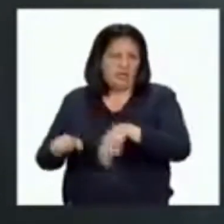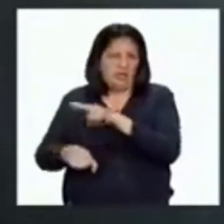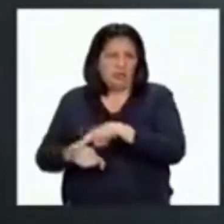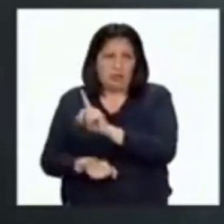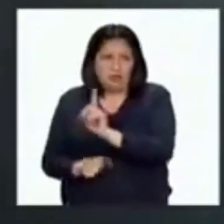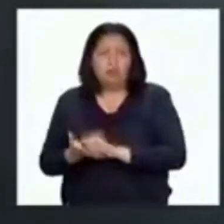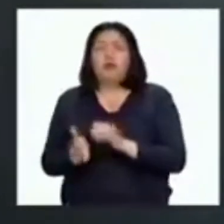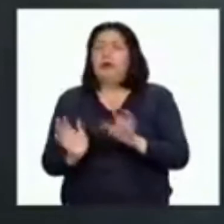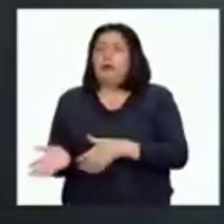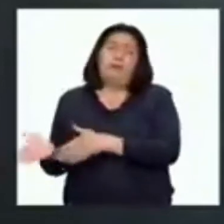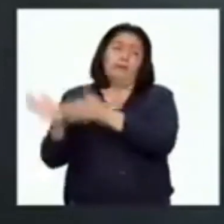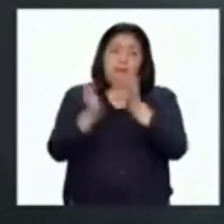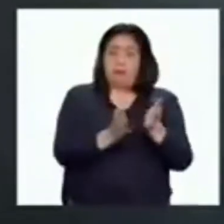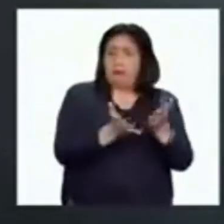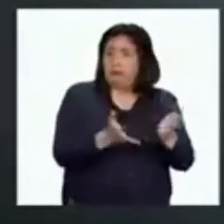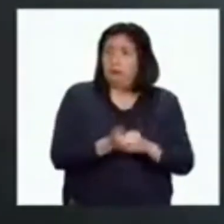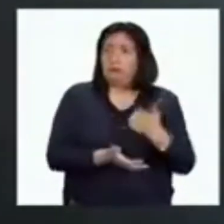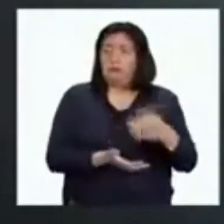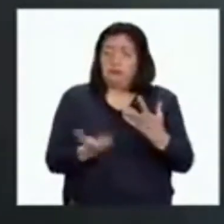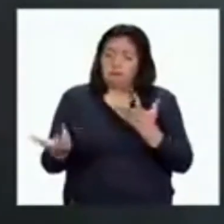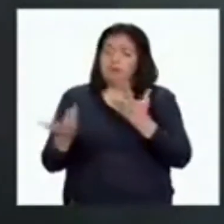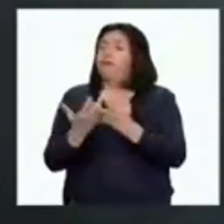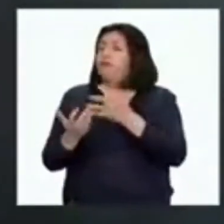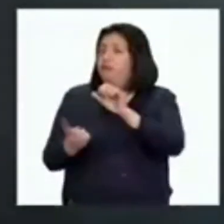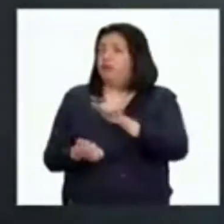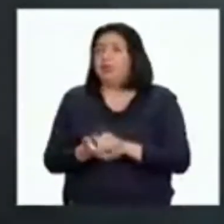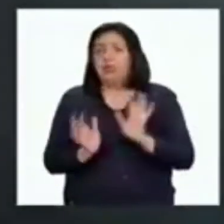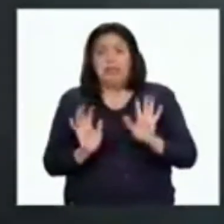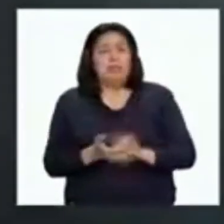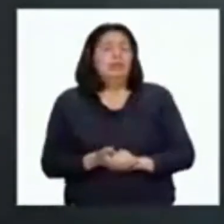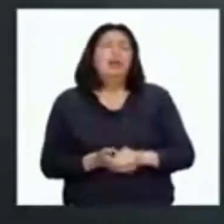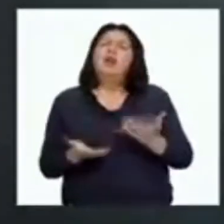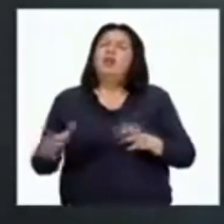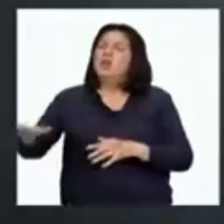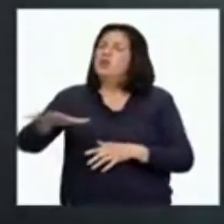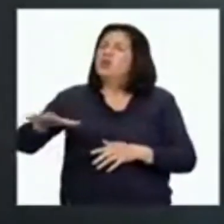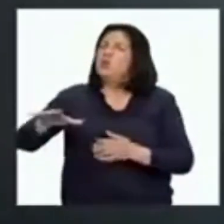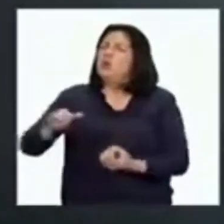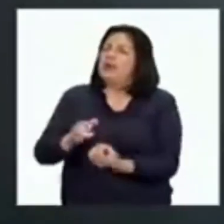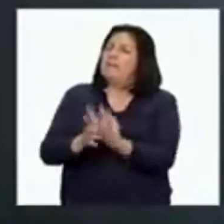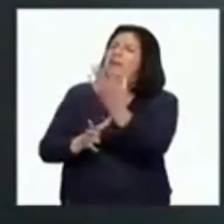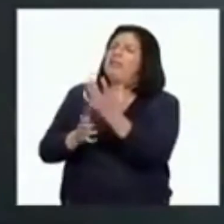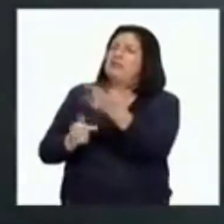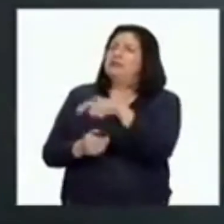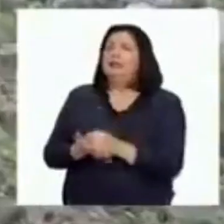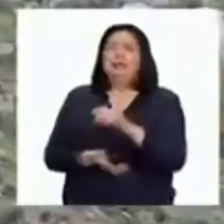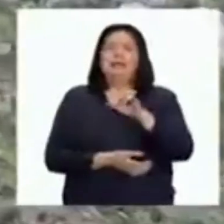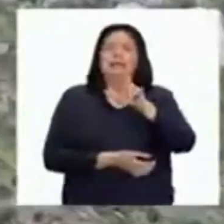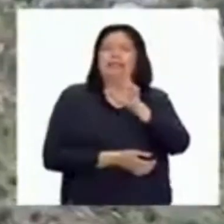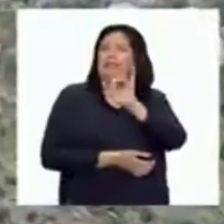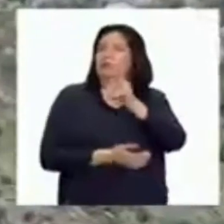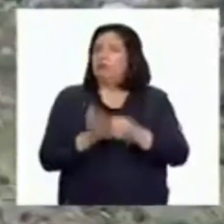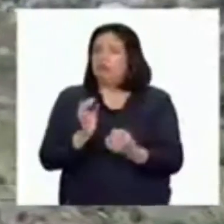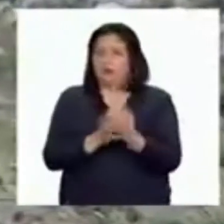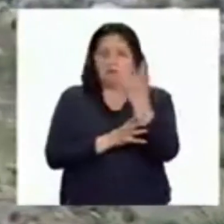que por otro lado van en armonía con ella. La puya raimondi es una planta que dedica todo su ciclo de vida a